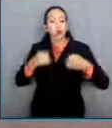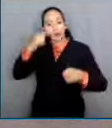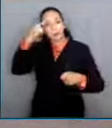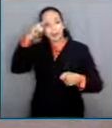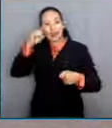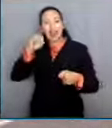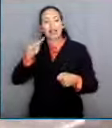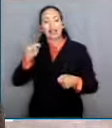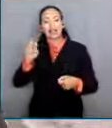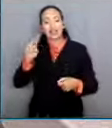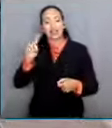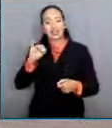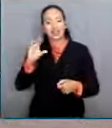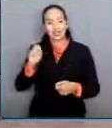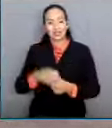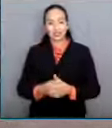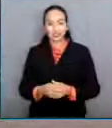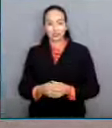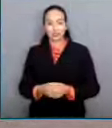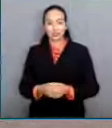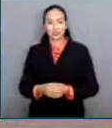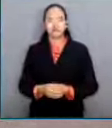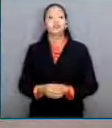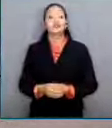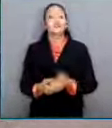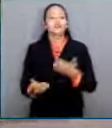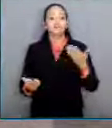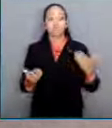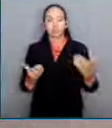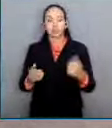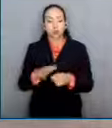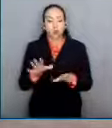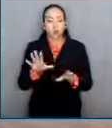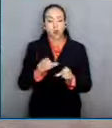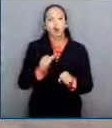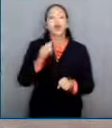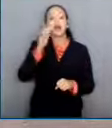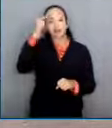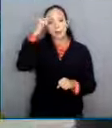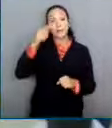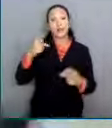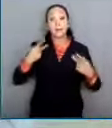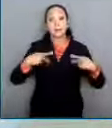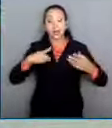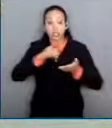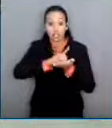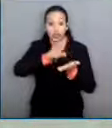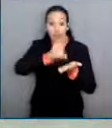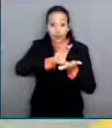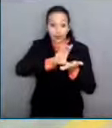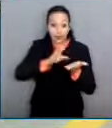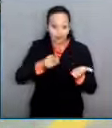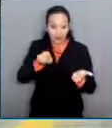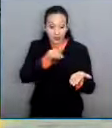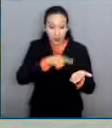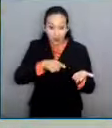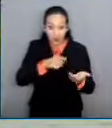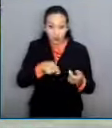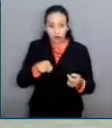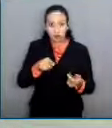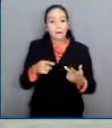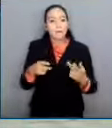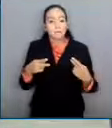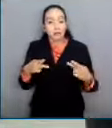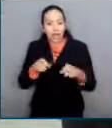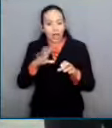No es válido o compatible con la Convención sobre los Derechos de Personas con Discapacidad ningún sistema que impida la celebración